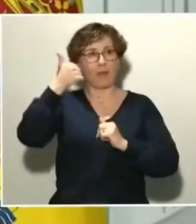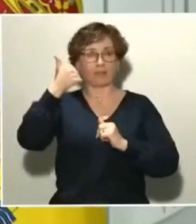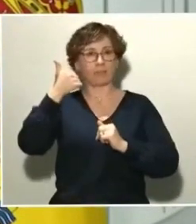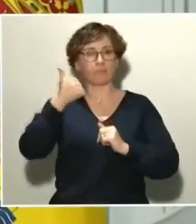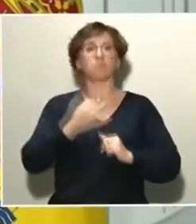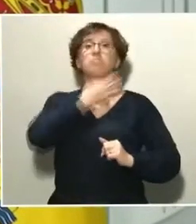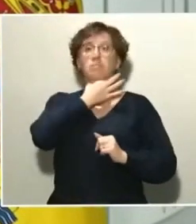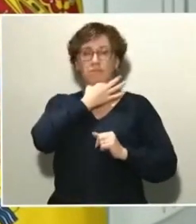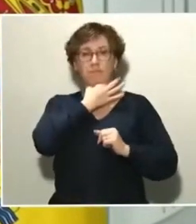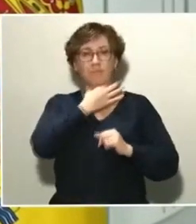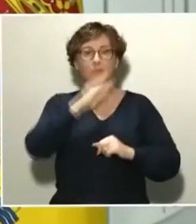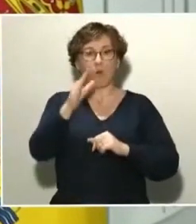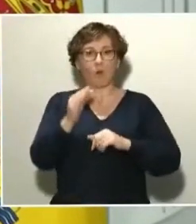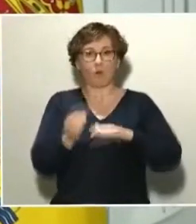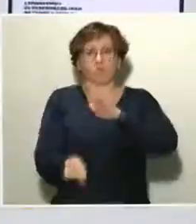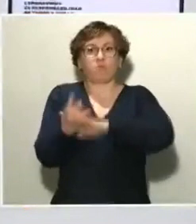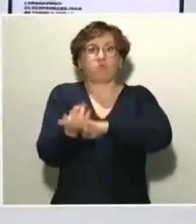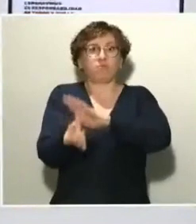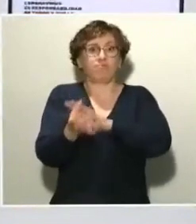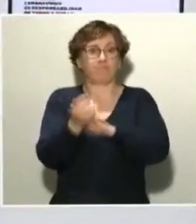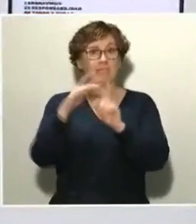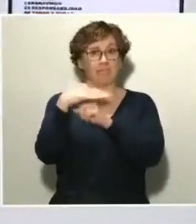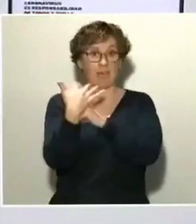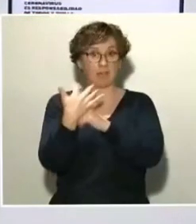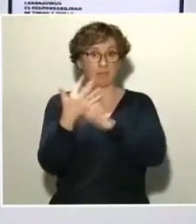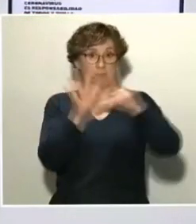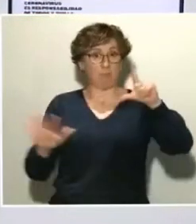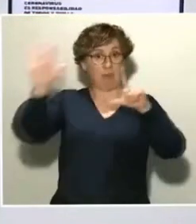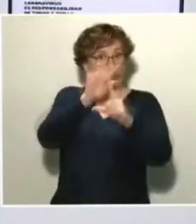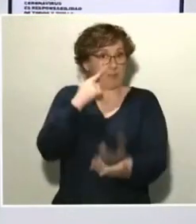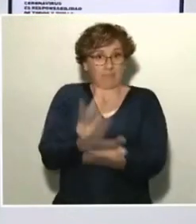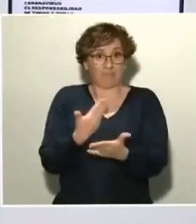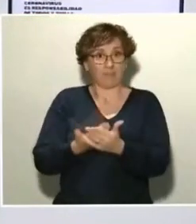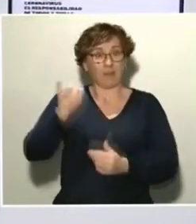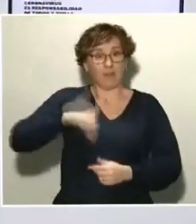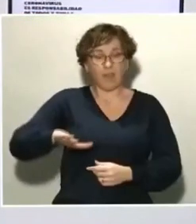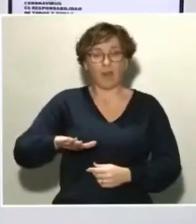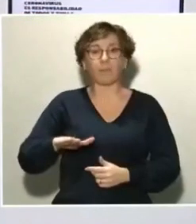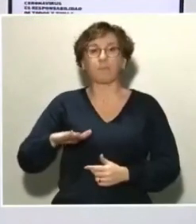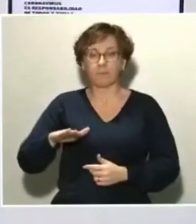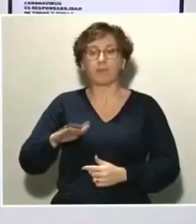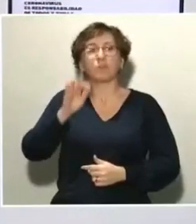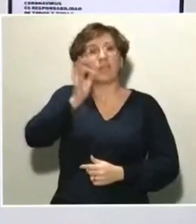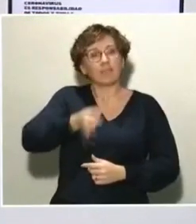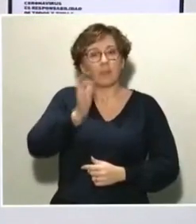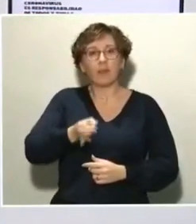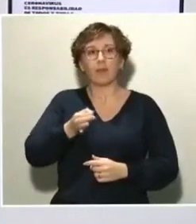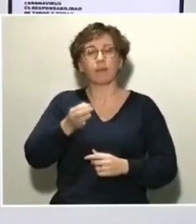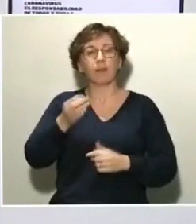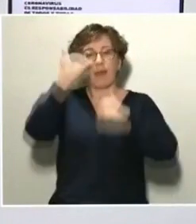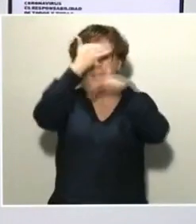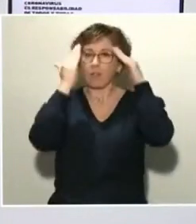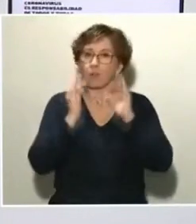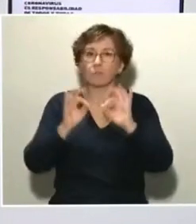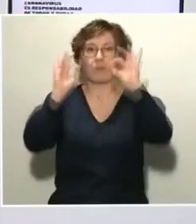que hay. El mapa lo refleja, lo hemos ido comunicando y, por tanto, requiere una especial atención por parte de este